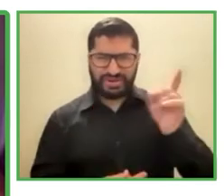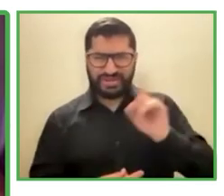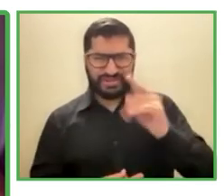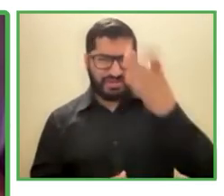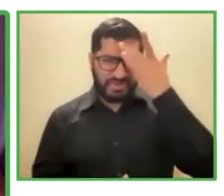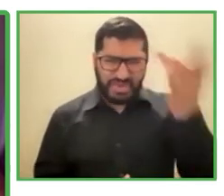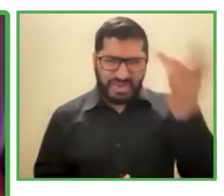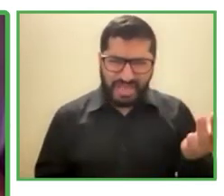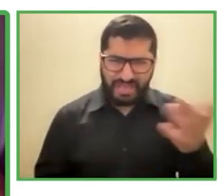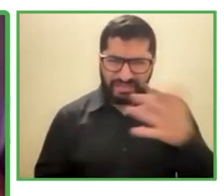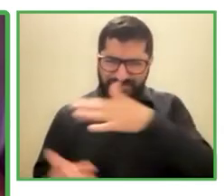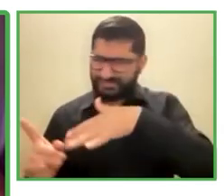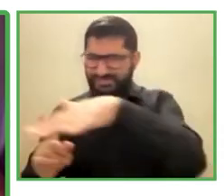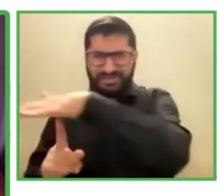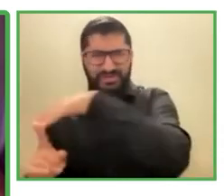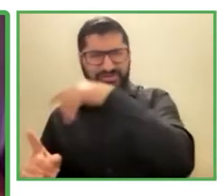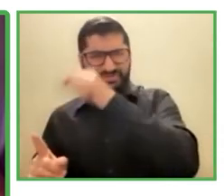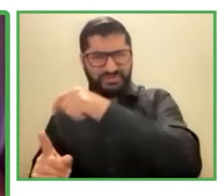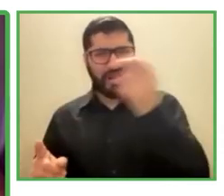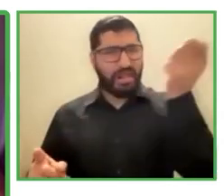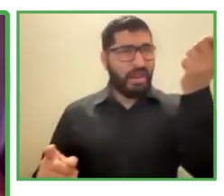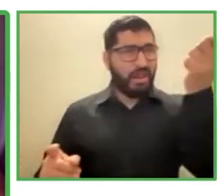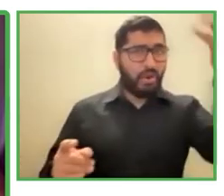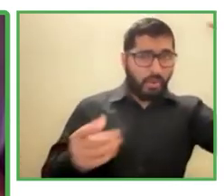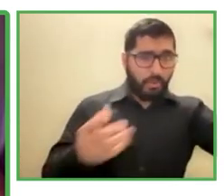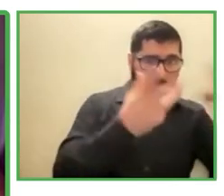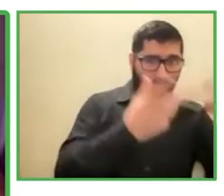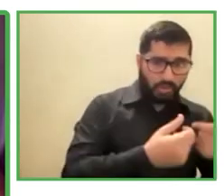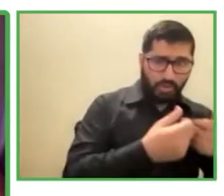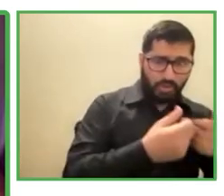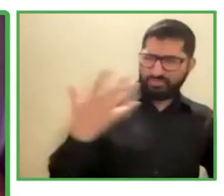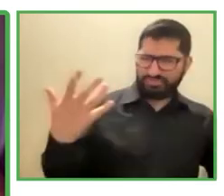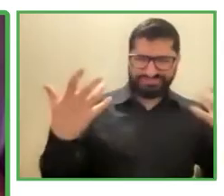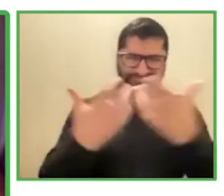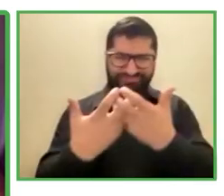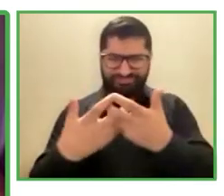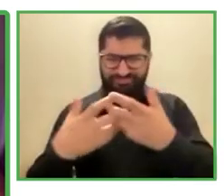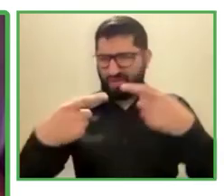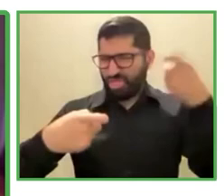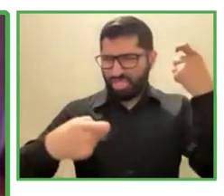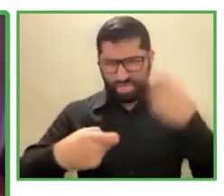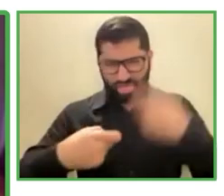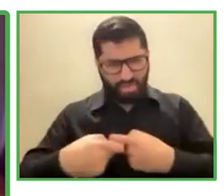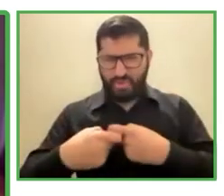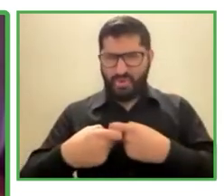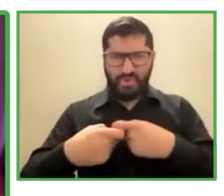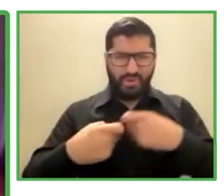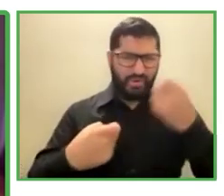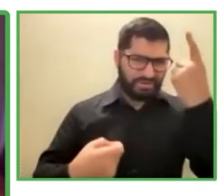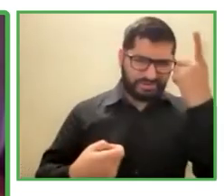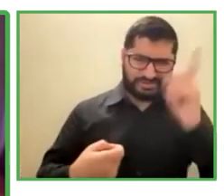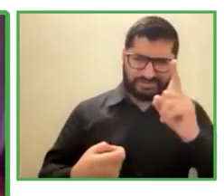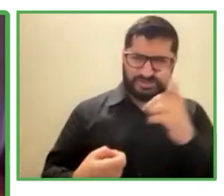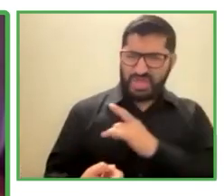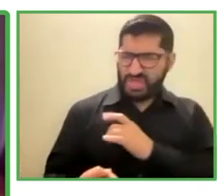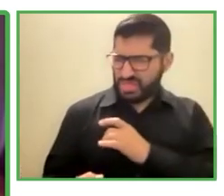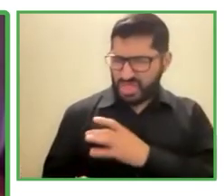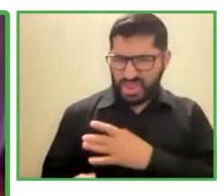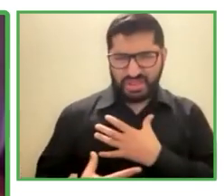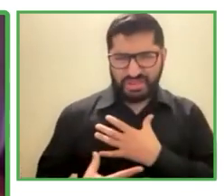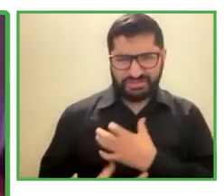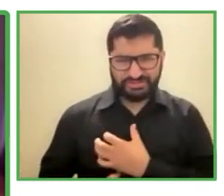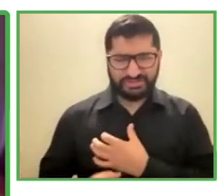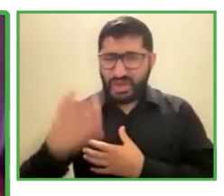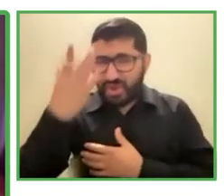bastante crudas son duelen un poco o sea que el porcentaje discapacidad la cantidad la